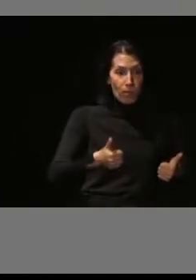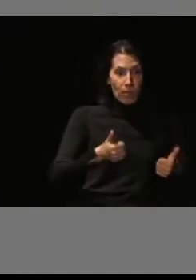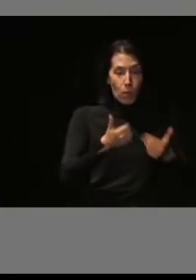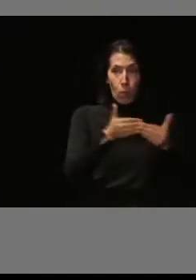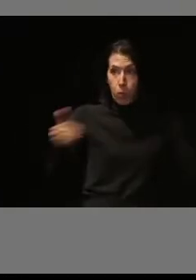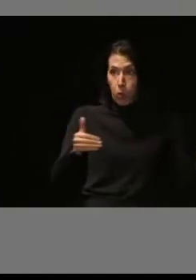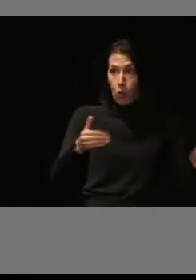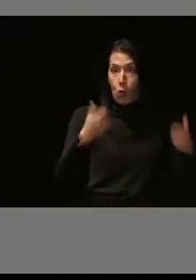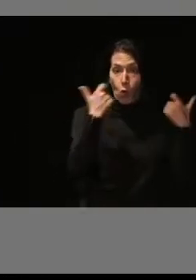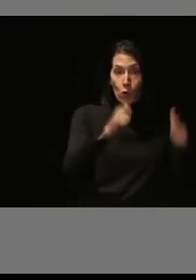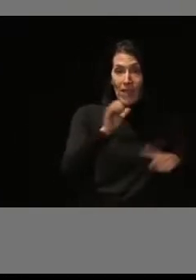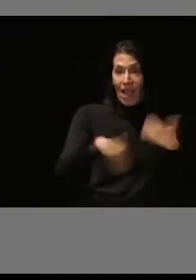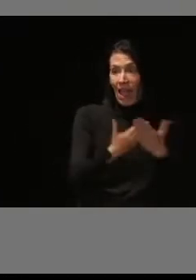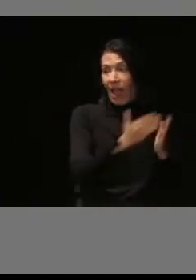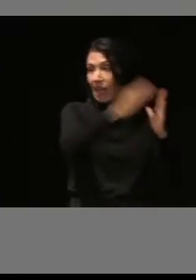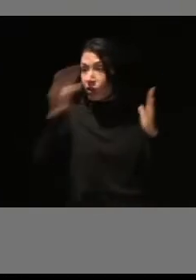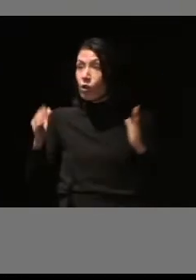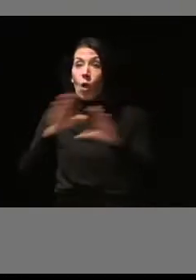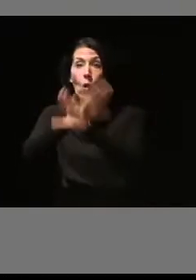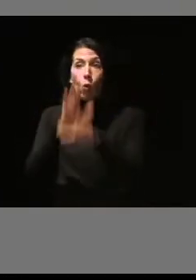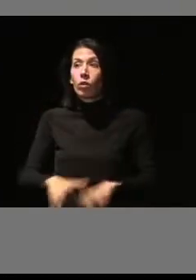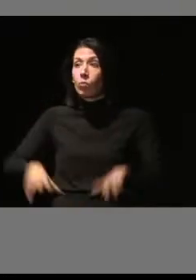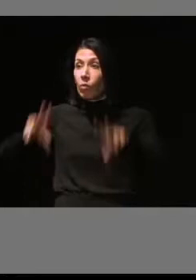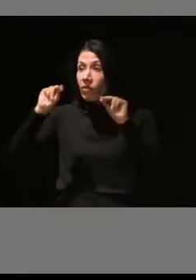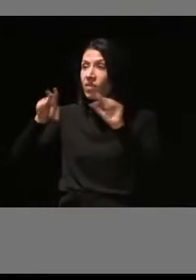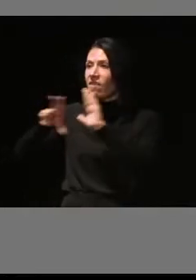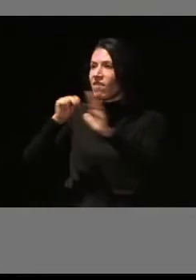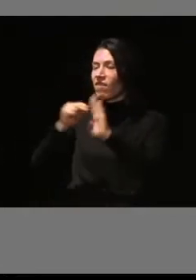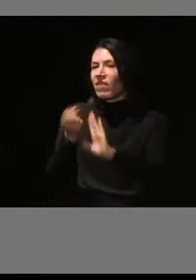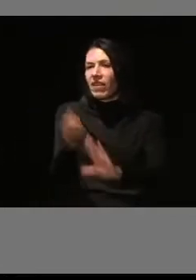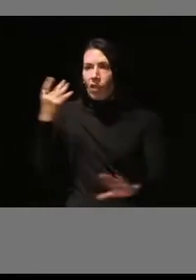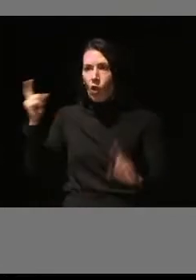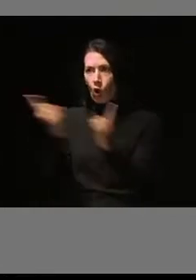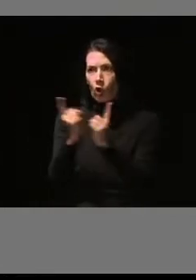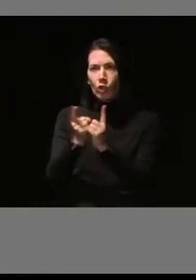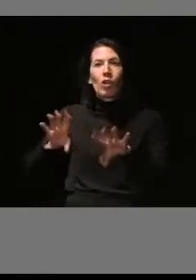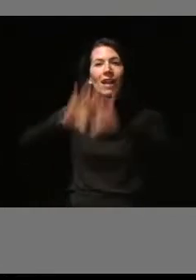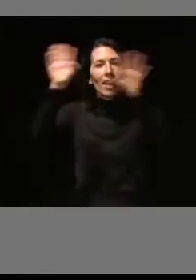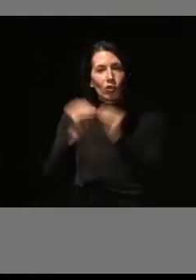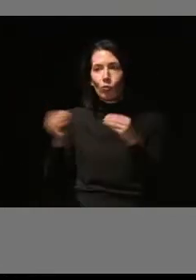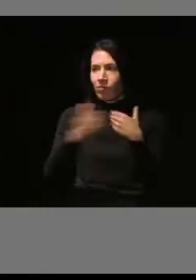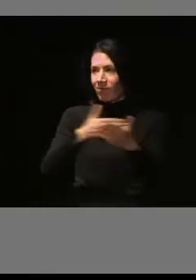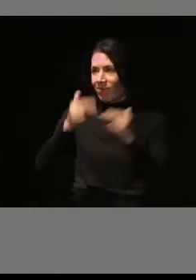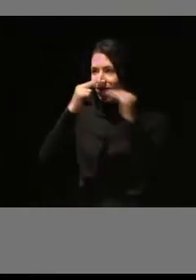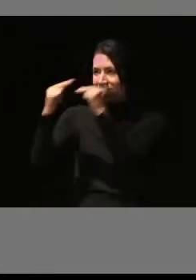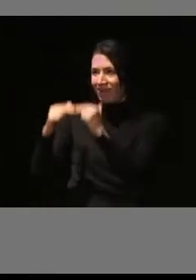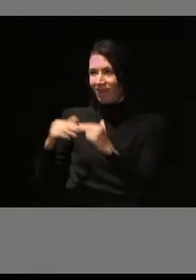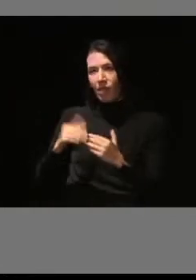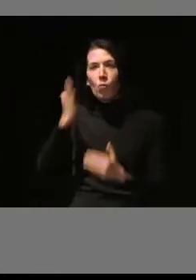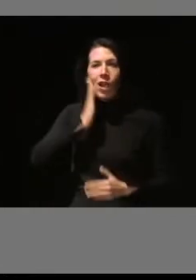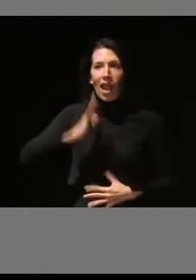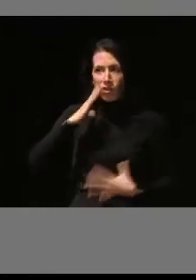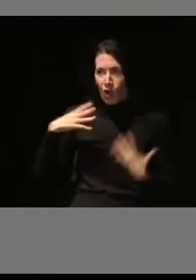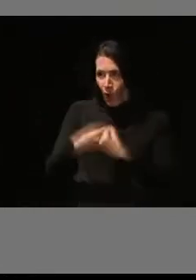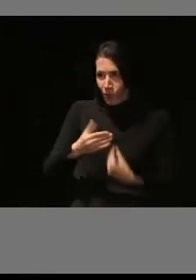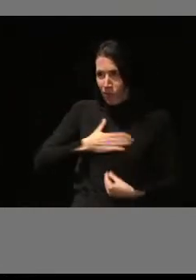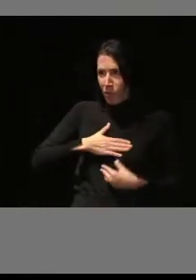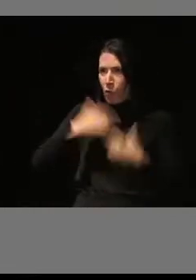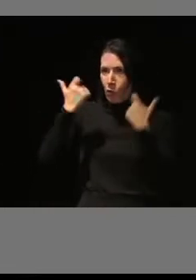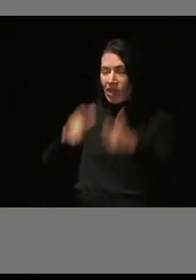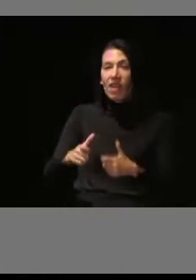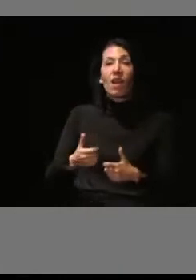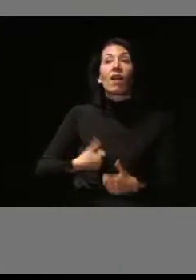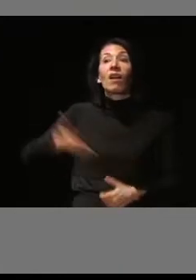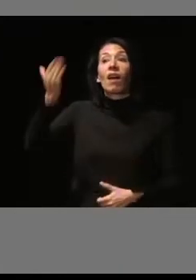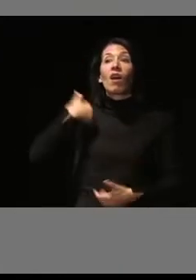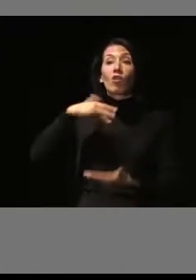y acabar con un breve vídeo que resume todo y que hemos hecho con mucho cariño desde la Unidad de Gestión de la Diversidad. Cuando se